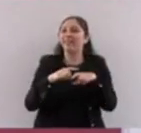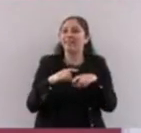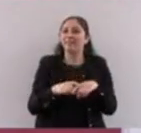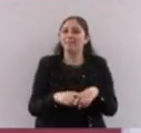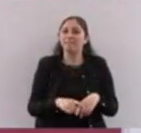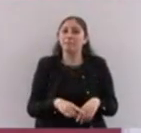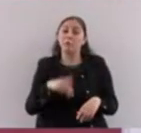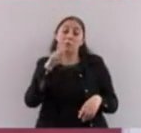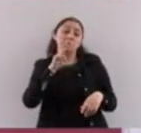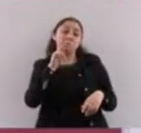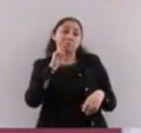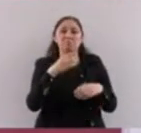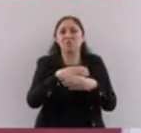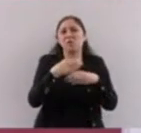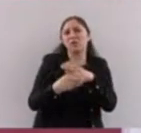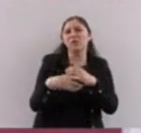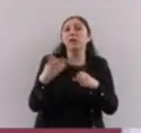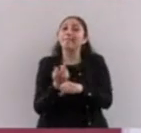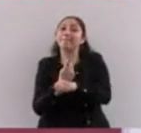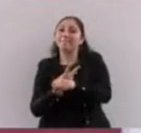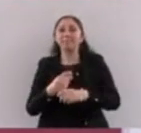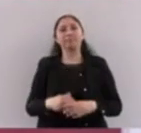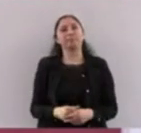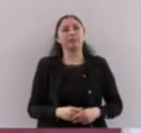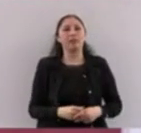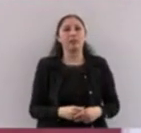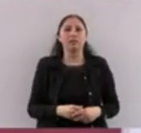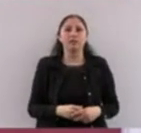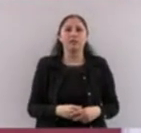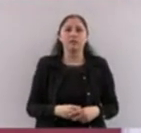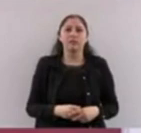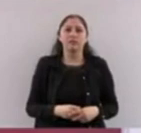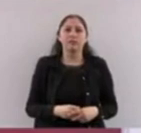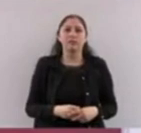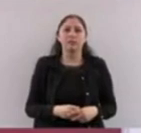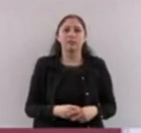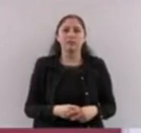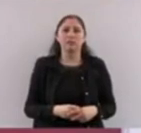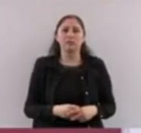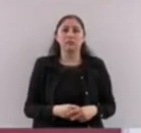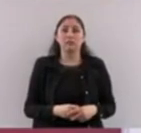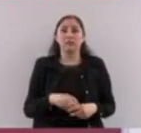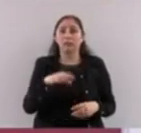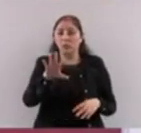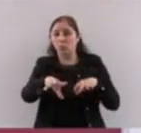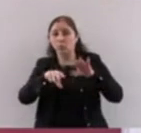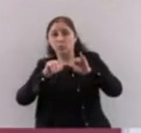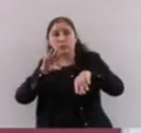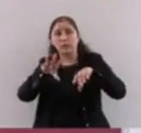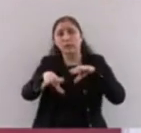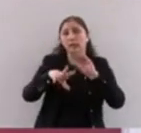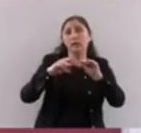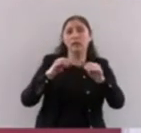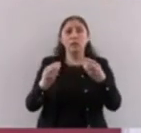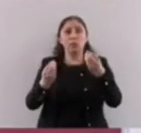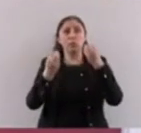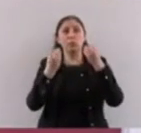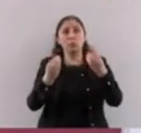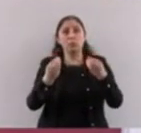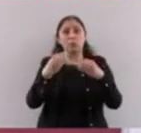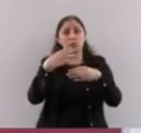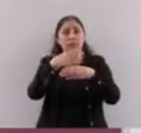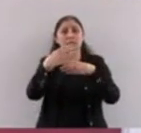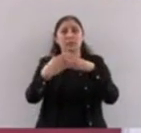terminó la lucha, porque había que conseguir los recursos. Les pongo